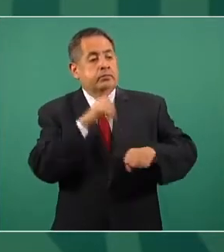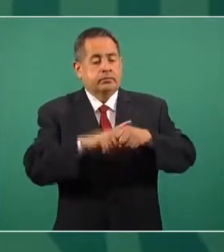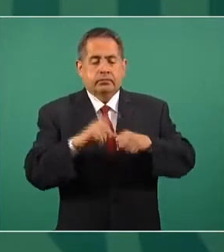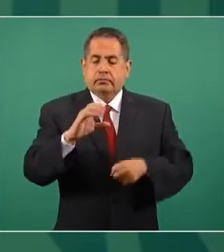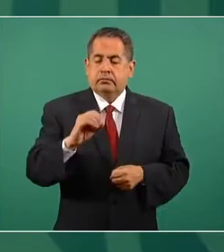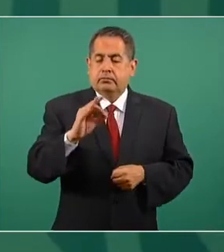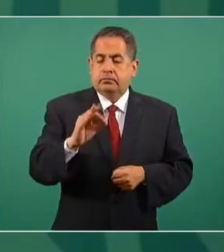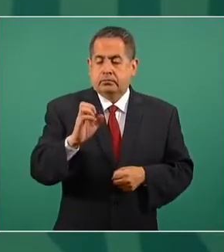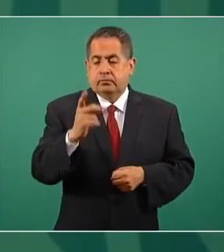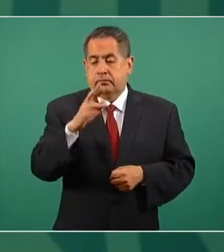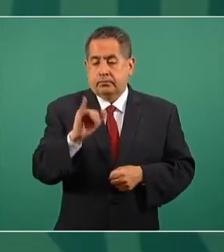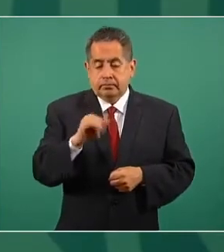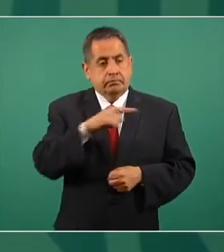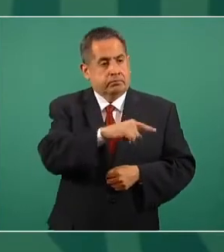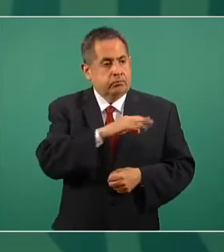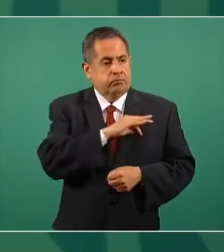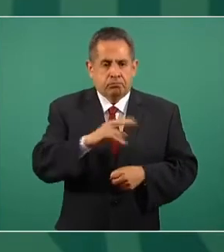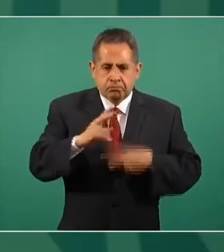Gracias,